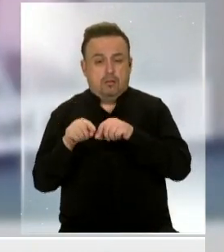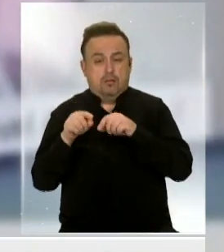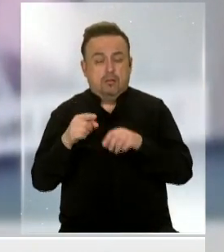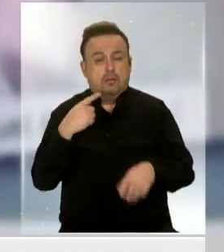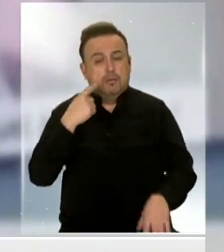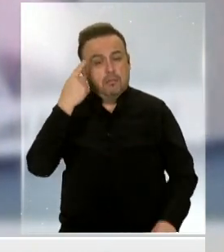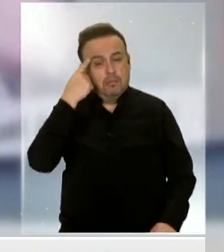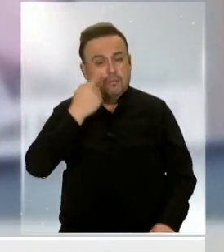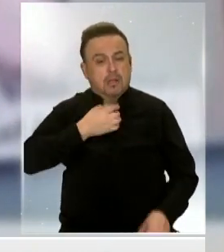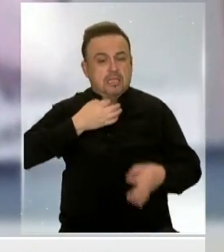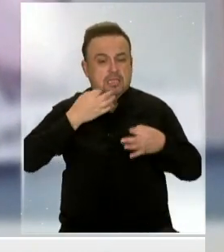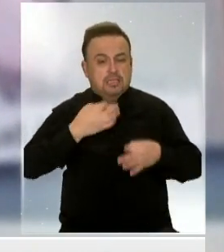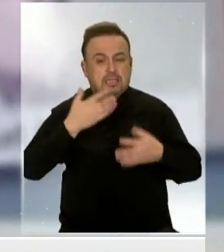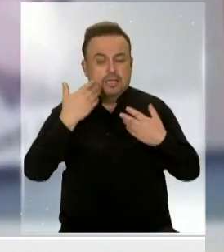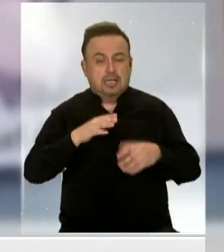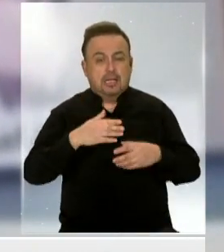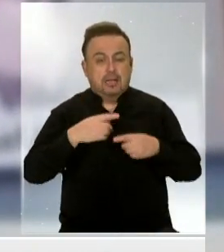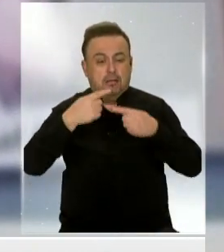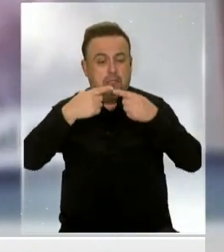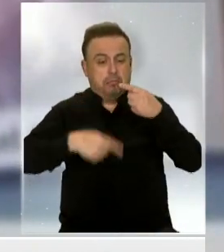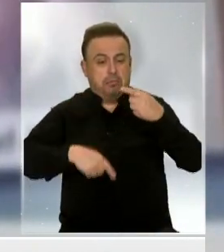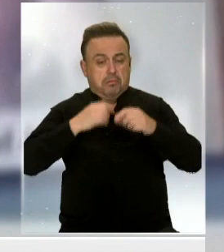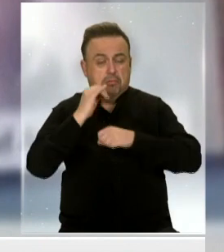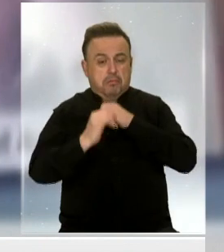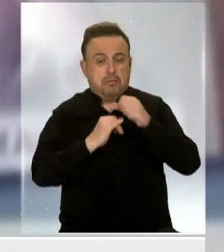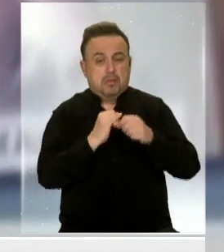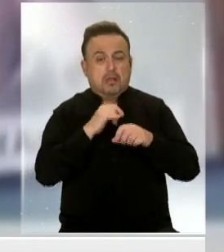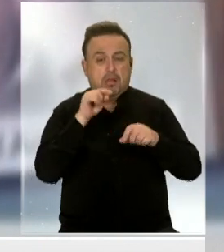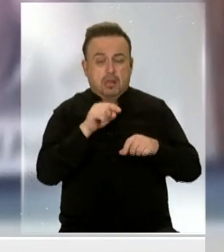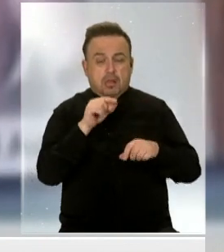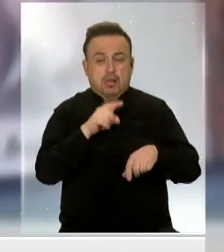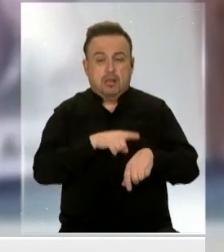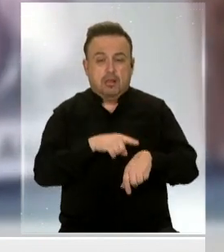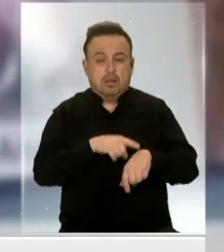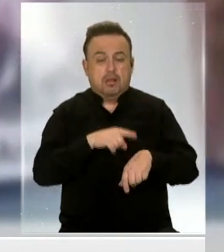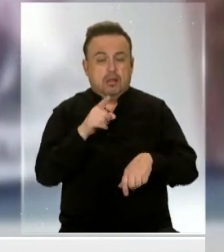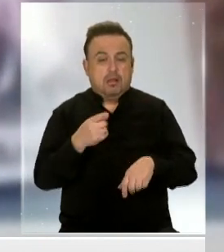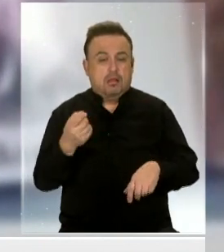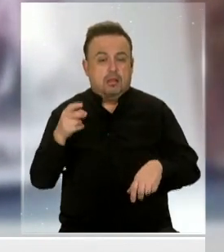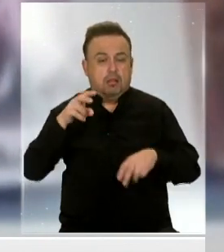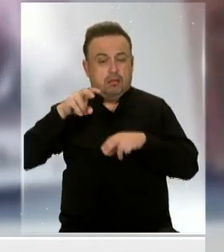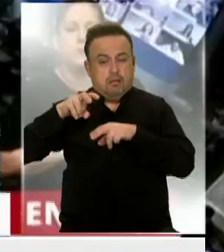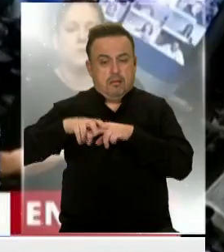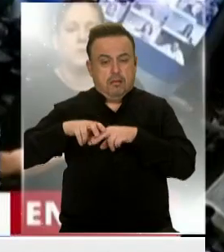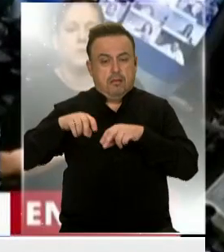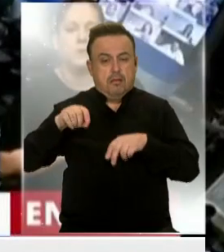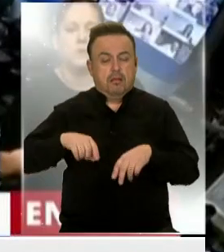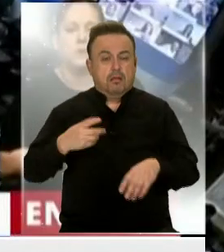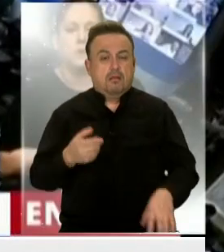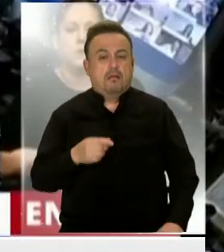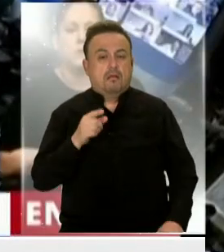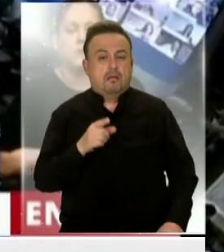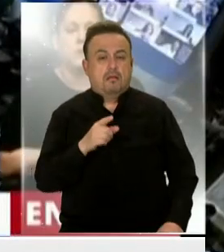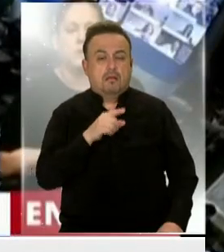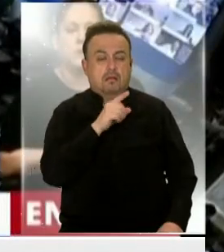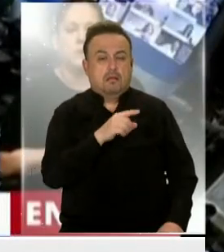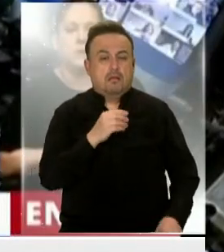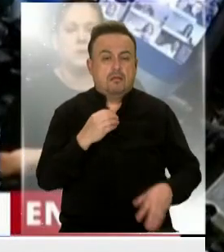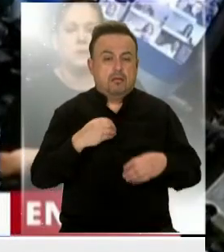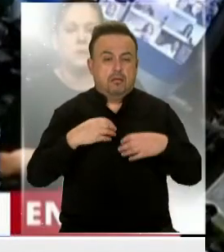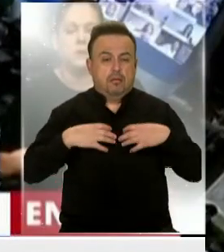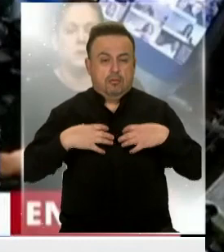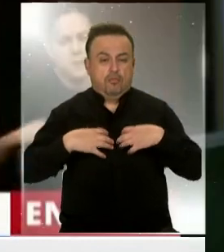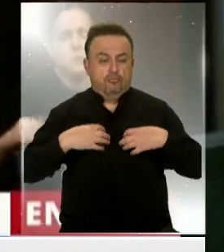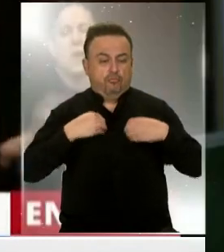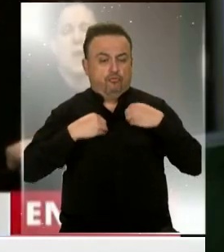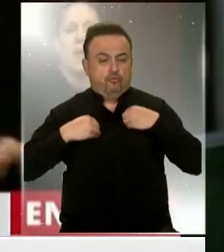convencidos de que se les había caído internet y que fue en ese momento en que su pareja se sentó en sus rodillas y luego él le besó